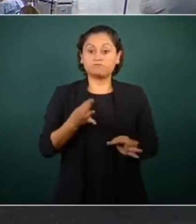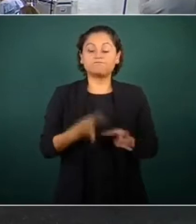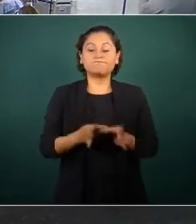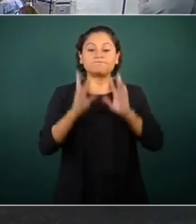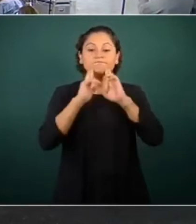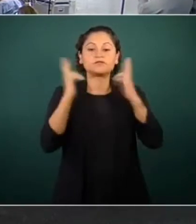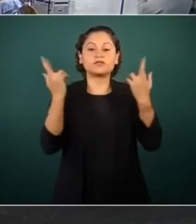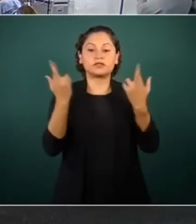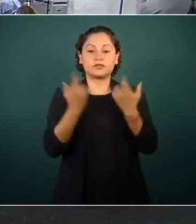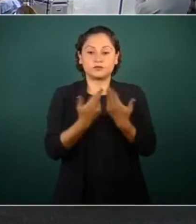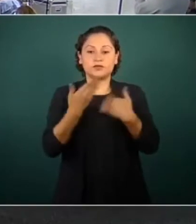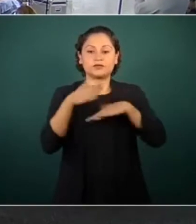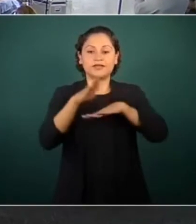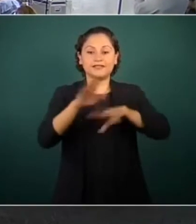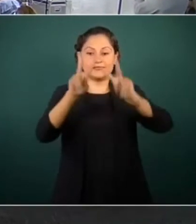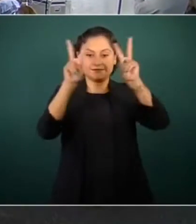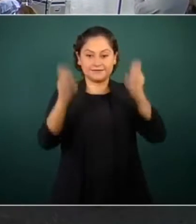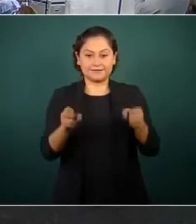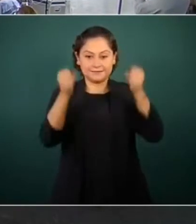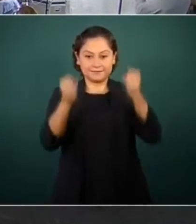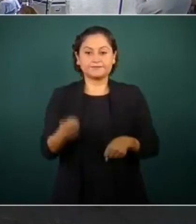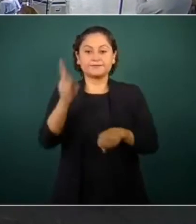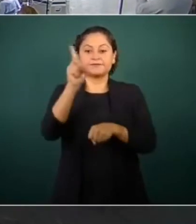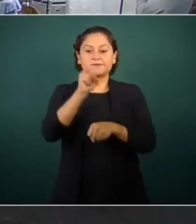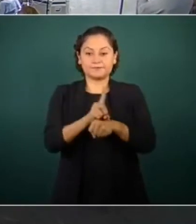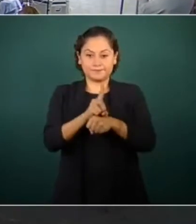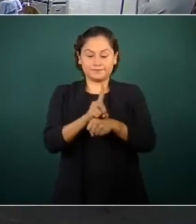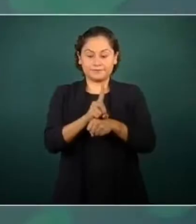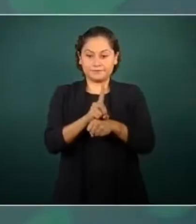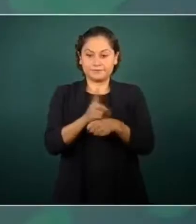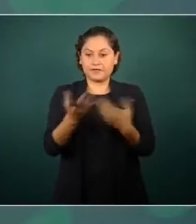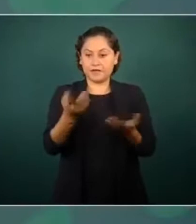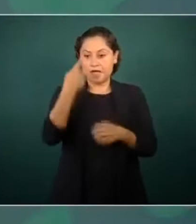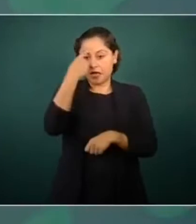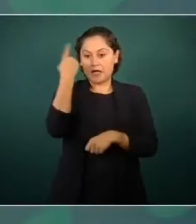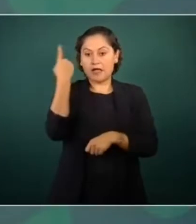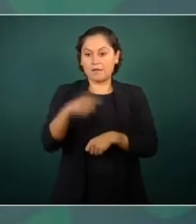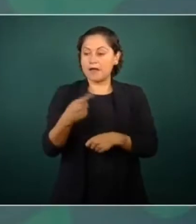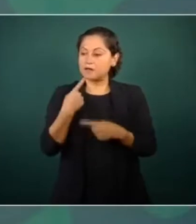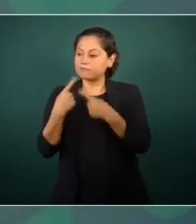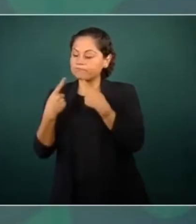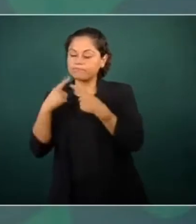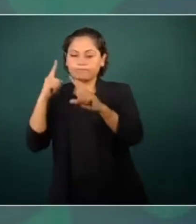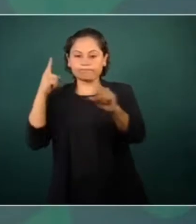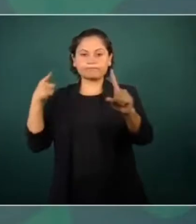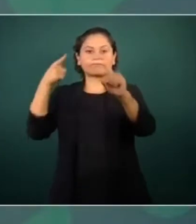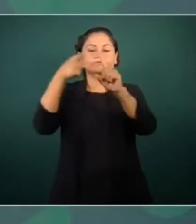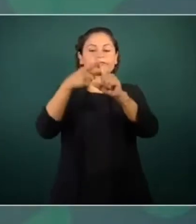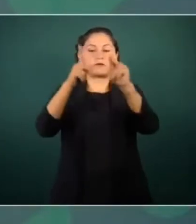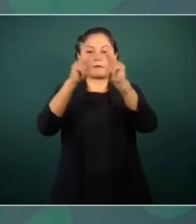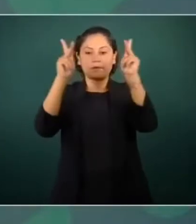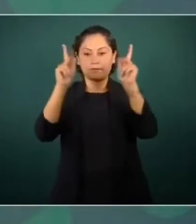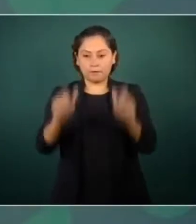en materia de seguridad para conseguir la paz en Tamaulipas y en todo